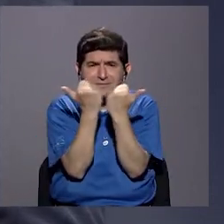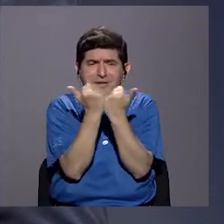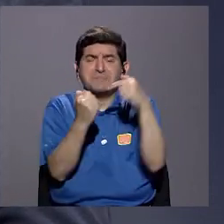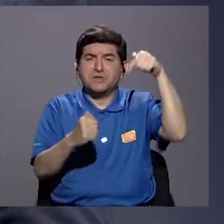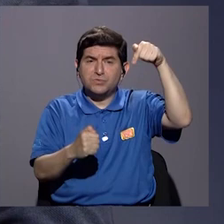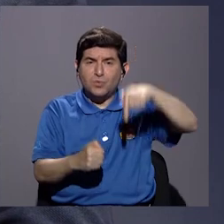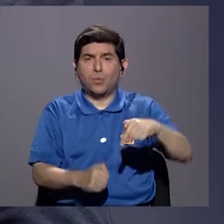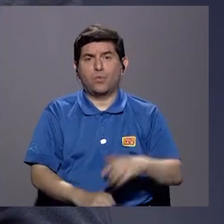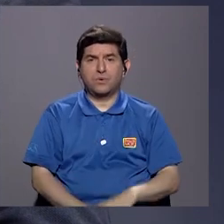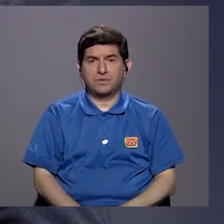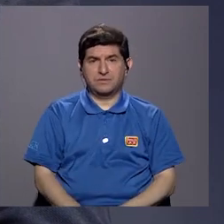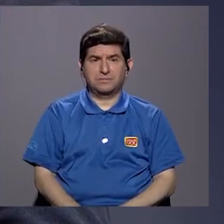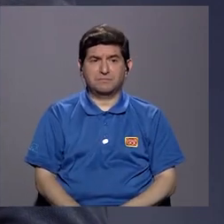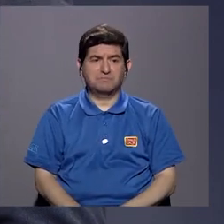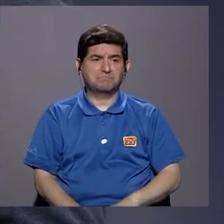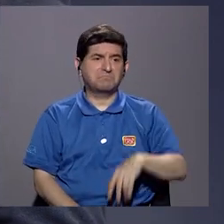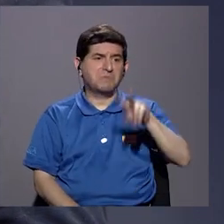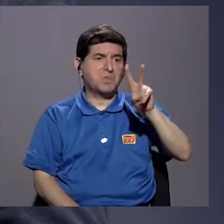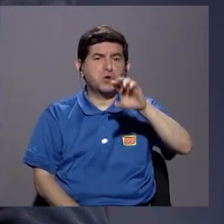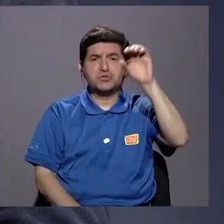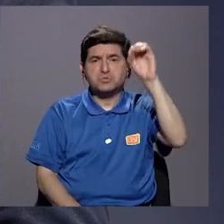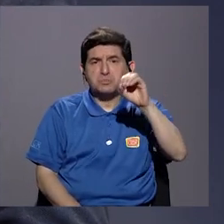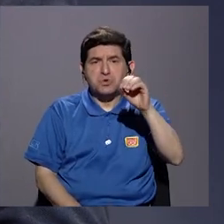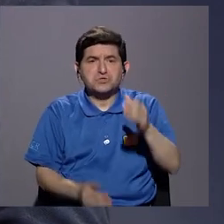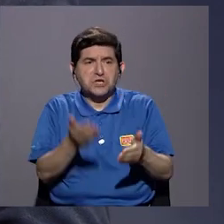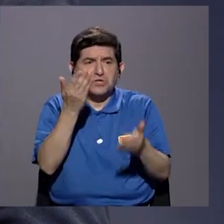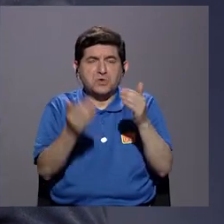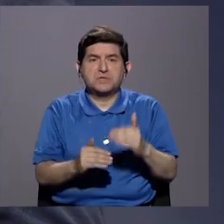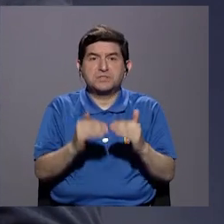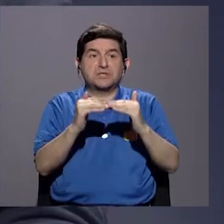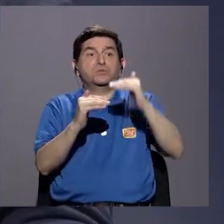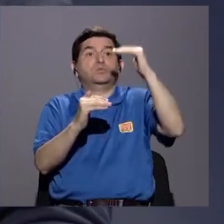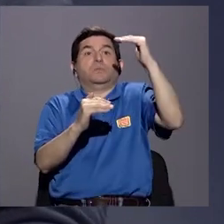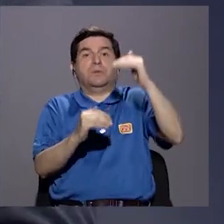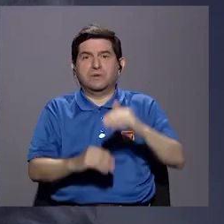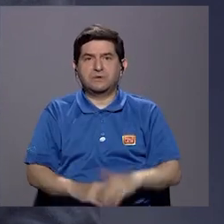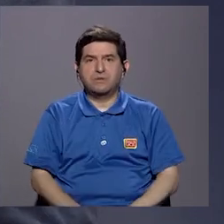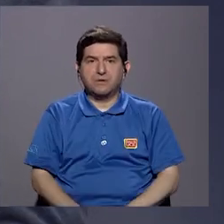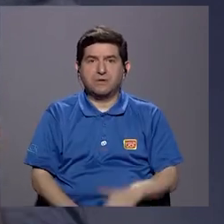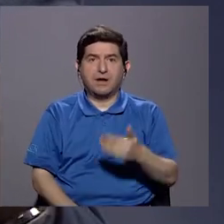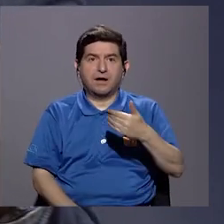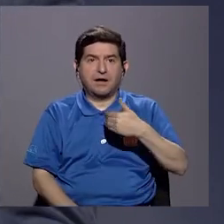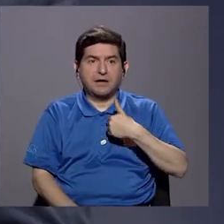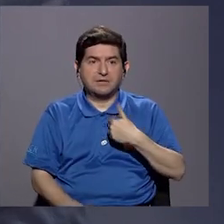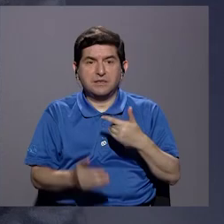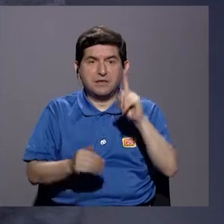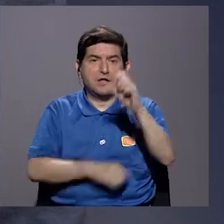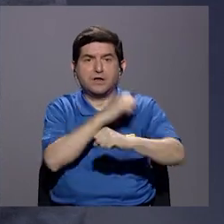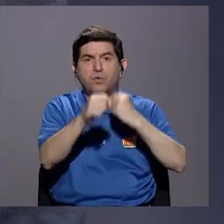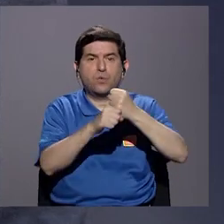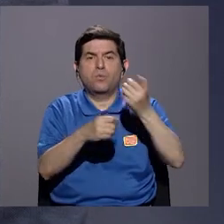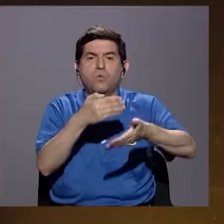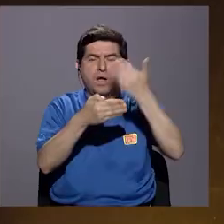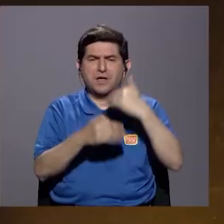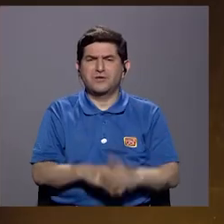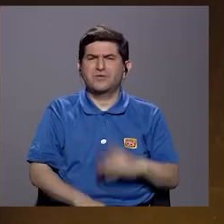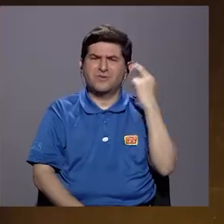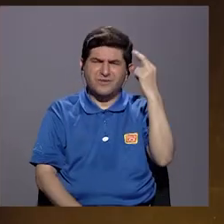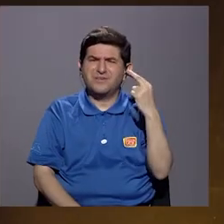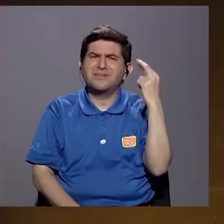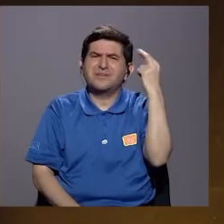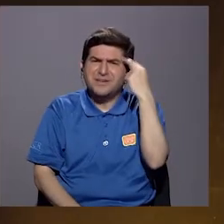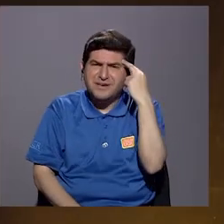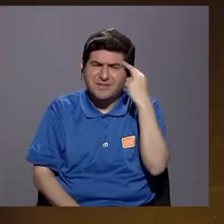está 2% más alto que lo que estaba hace un año. Pero, ¿a qué se debe